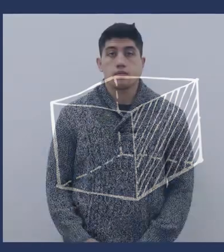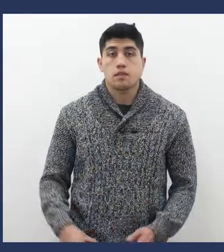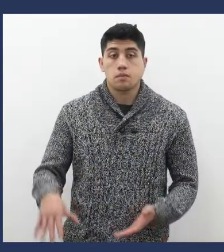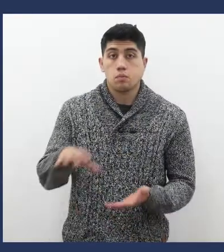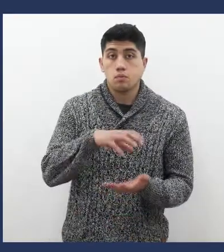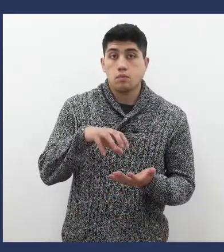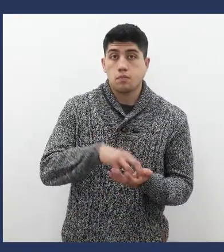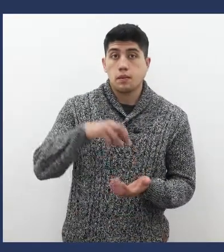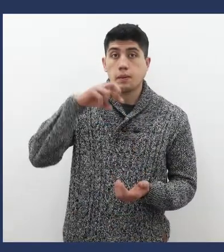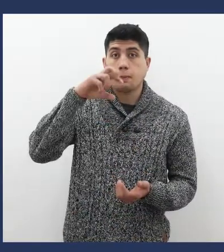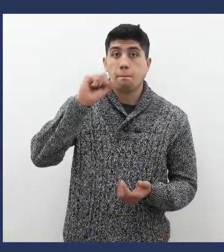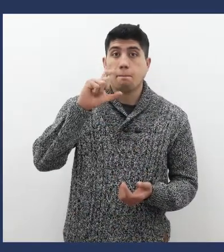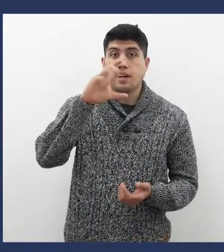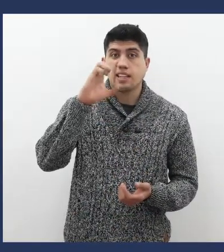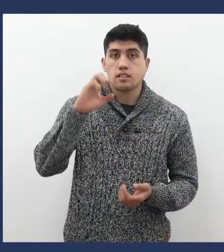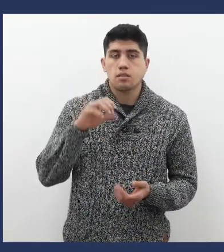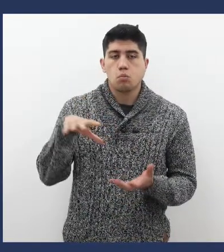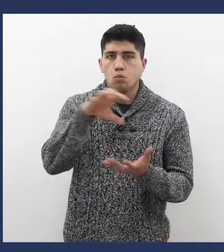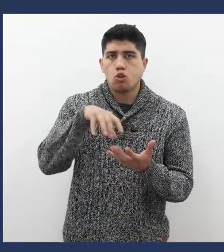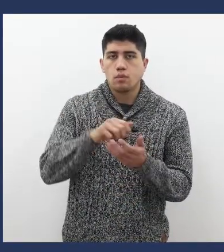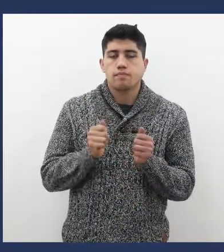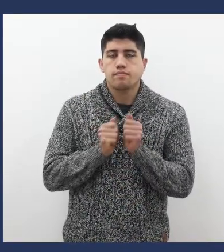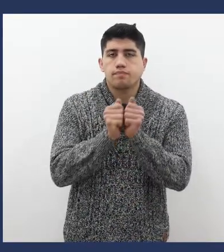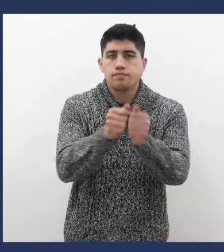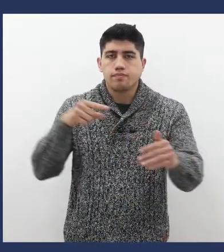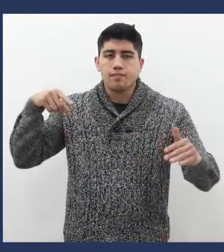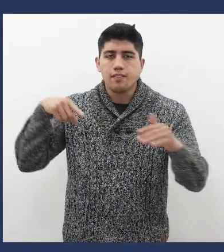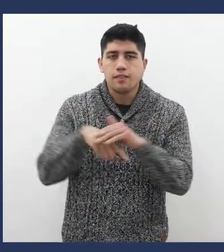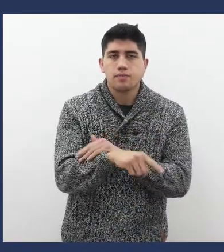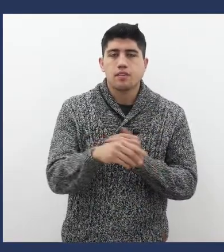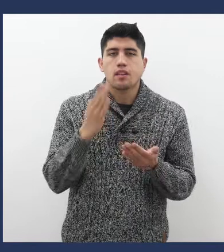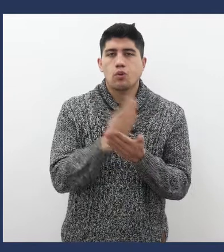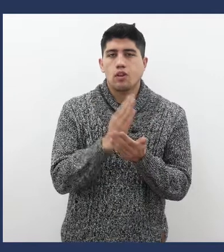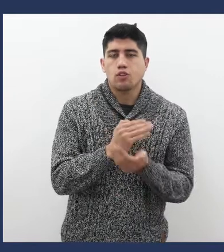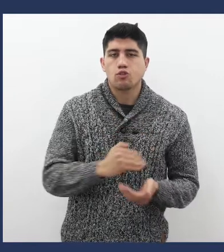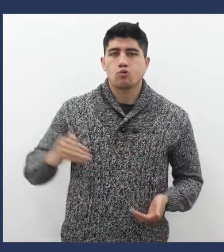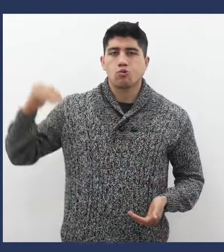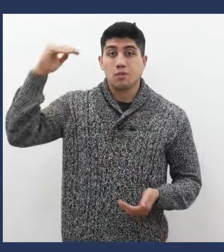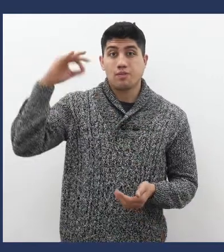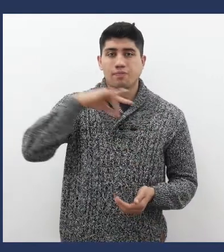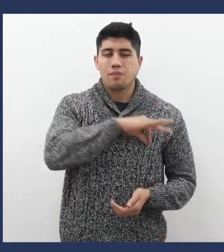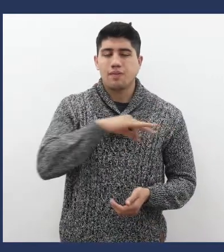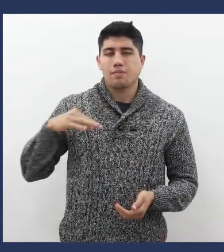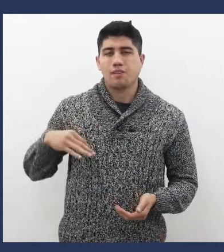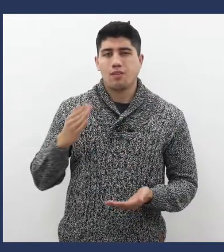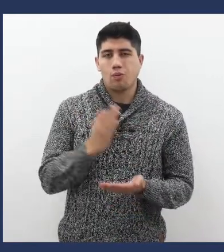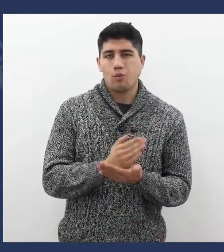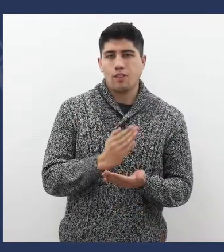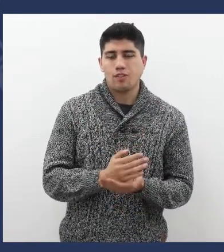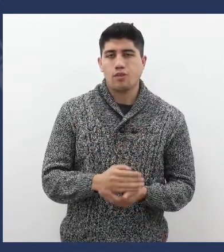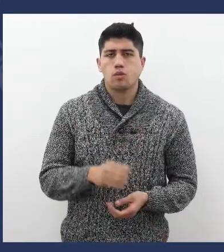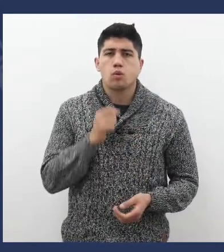El PASE es el Programa de Acompañamiento y Acceso Efectivo a la Educación Superior del Ministerio de Educación.